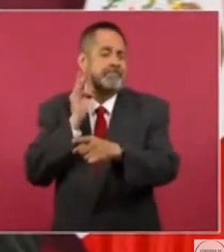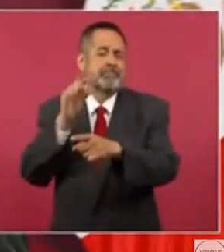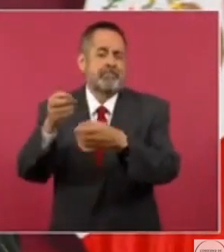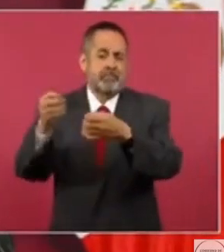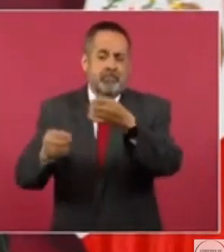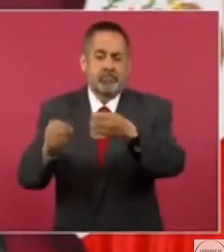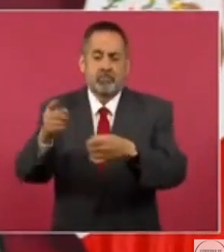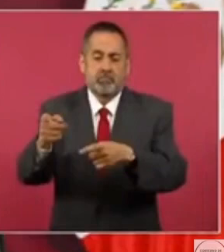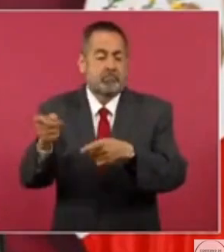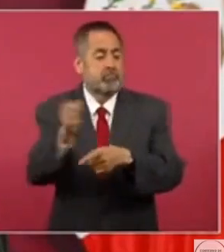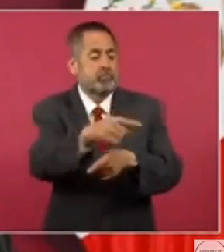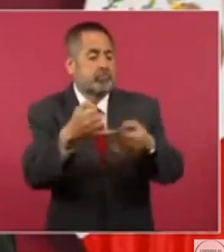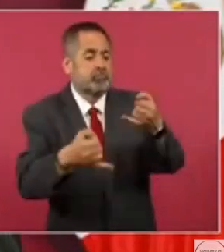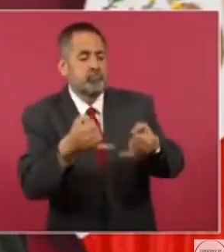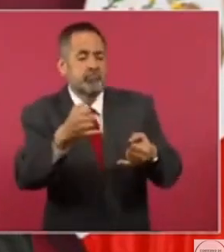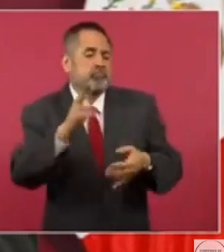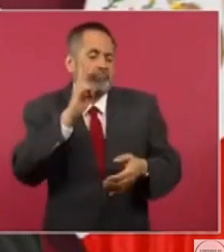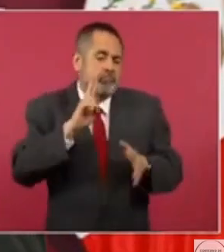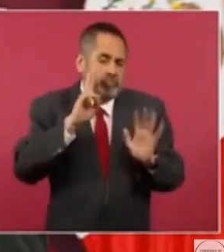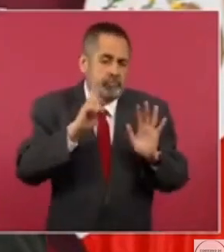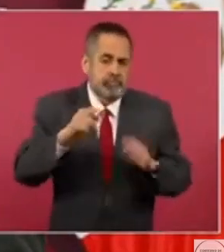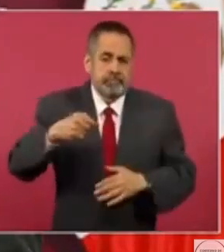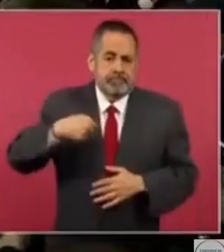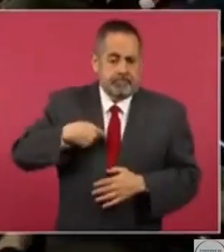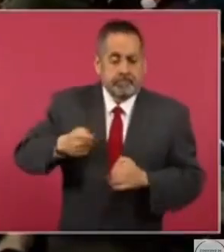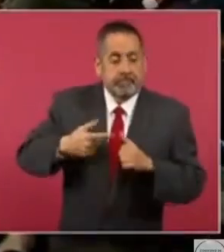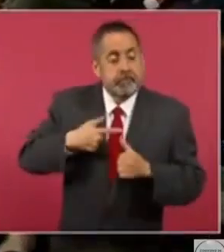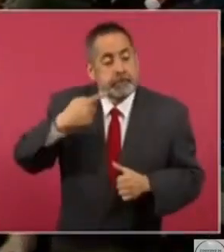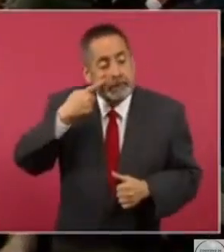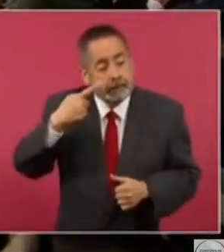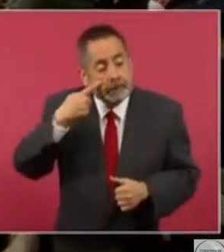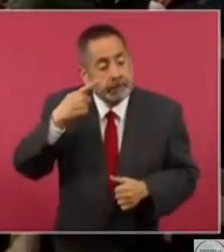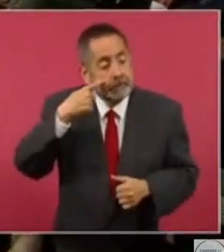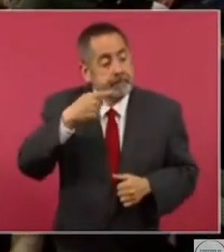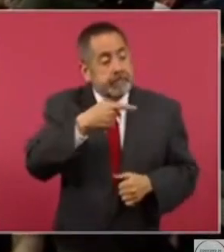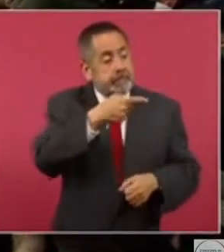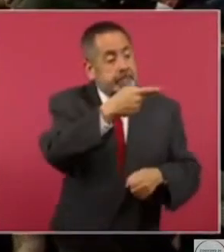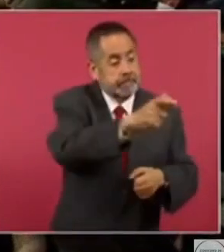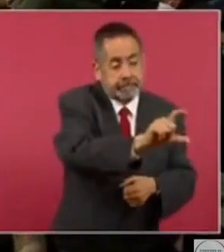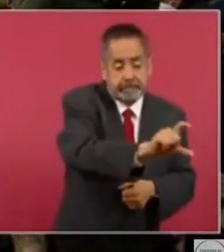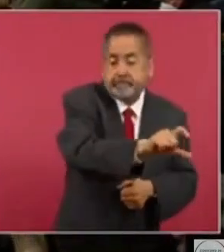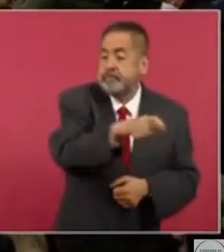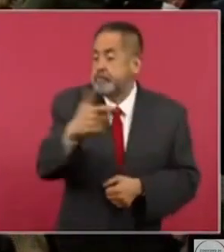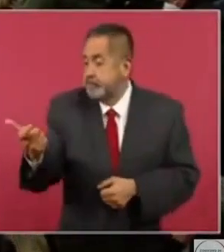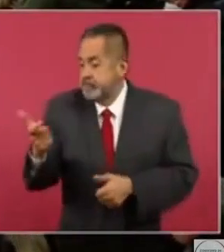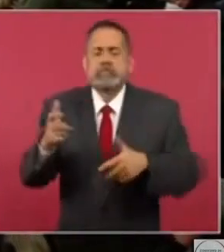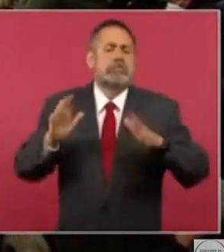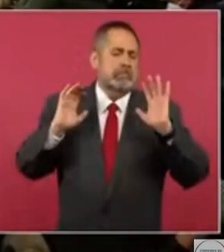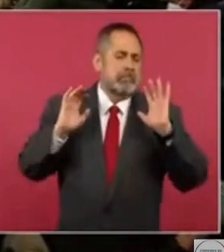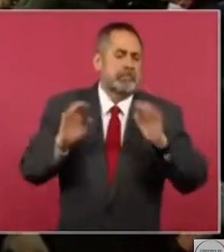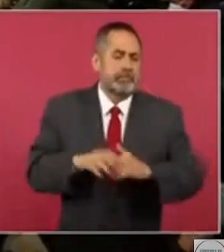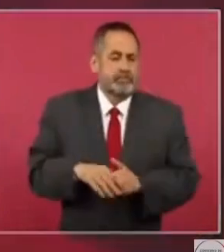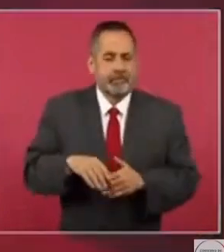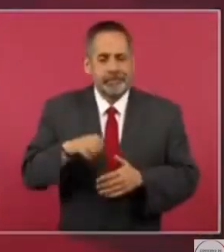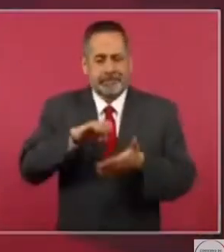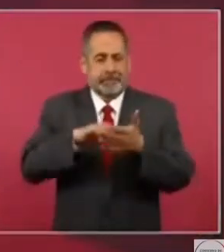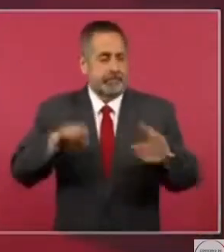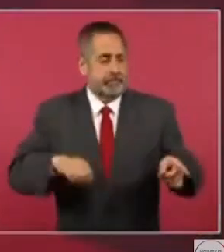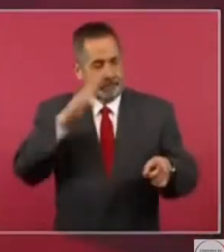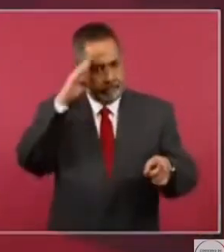encargados de decidir sobre este asuntos. Si el señor Lozoya